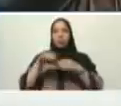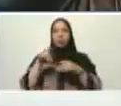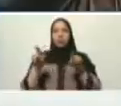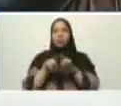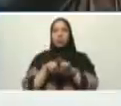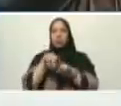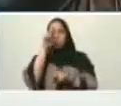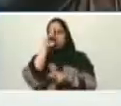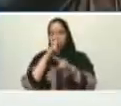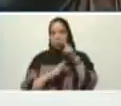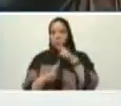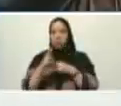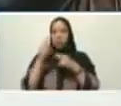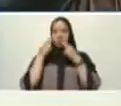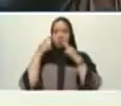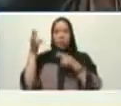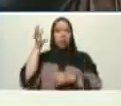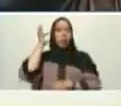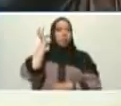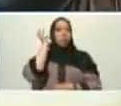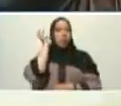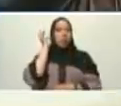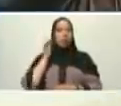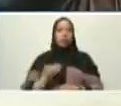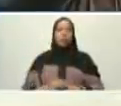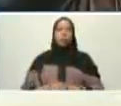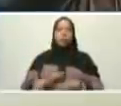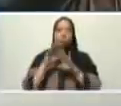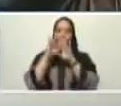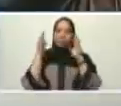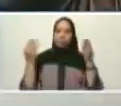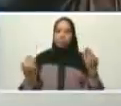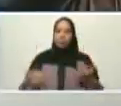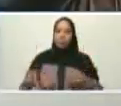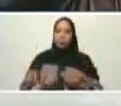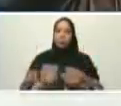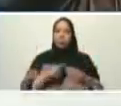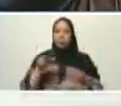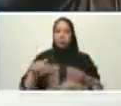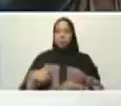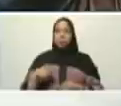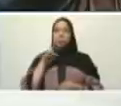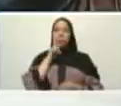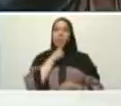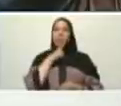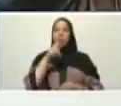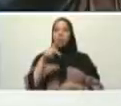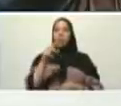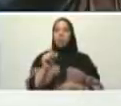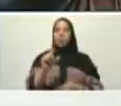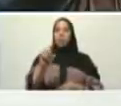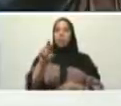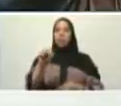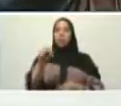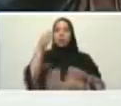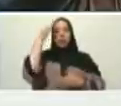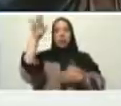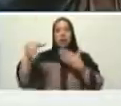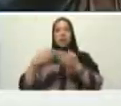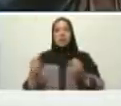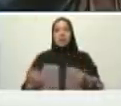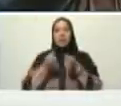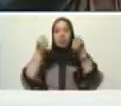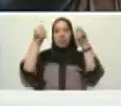homenaje a esta gigante del mundo a nuestra Flora Tristán hasta la victoria siempre